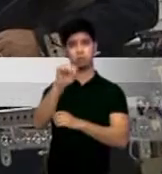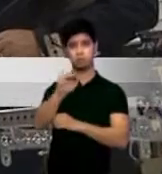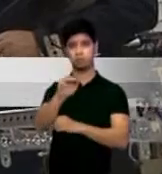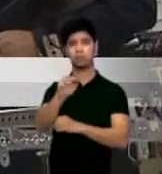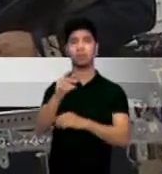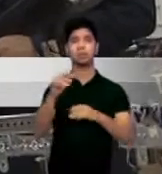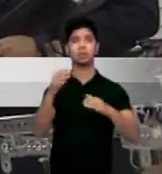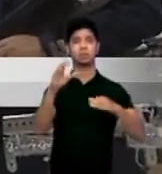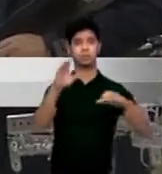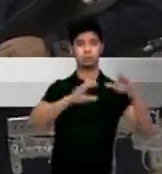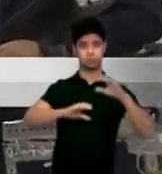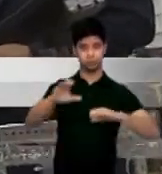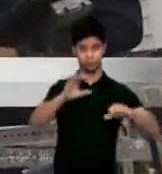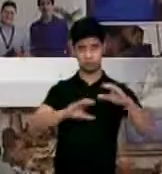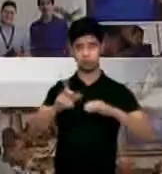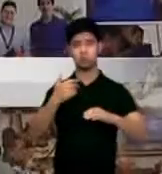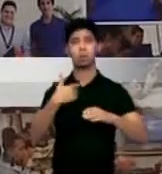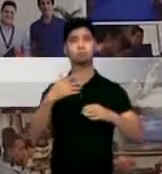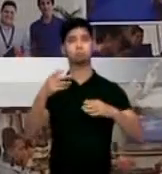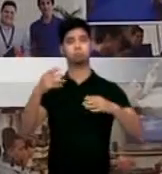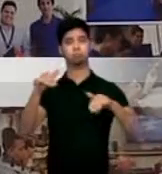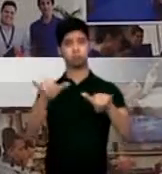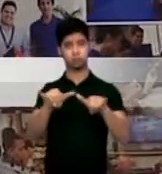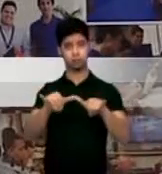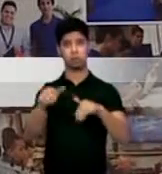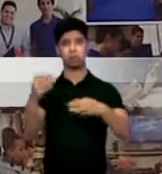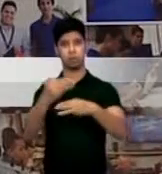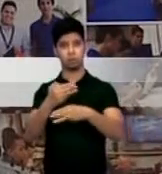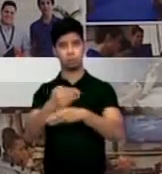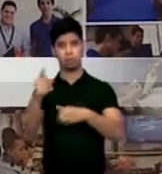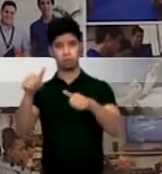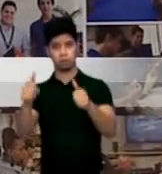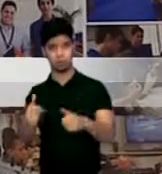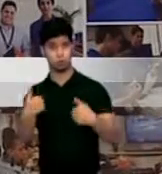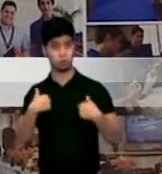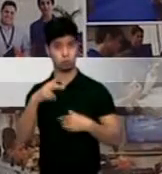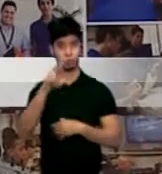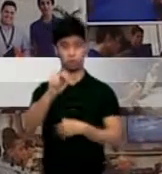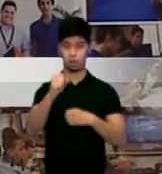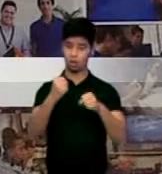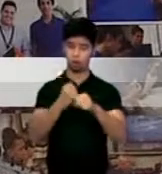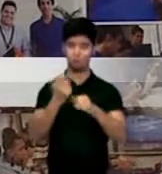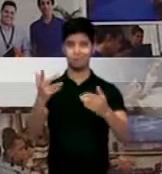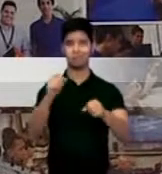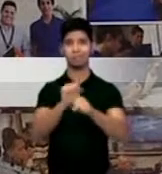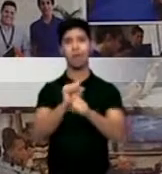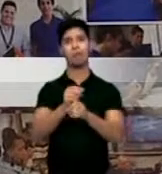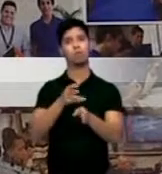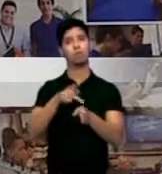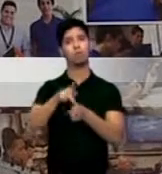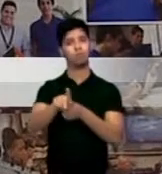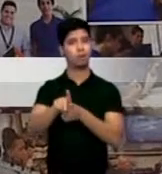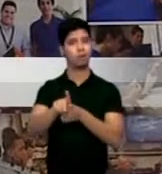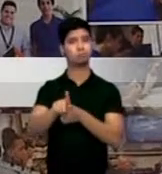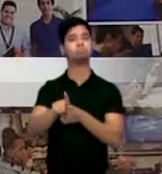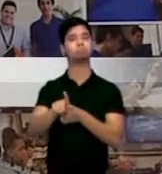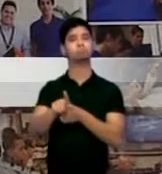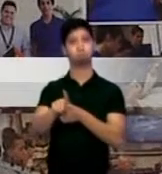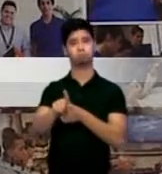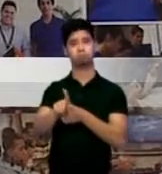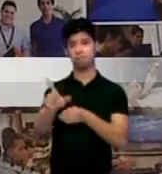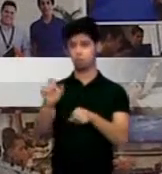ingeniería, matemáticas y arte. Tengo casi 30 años como profesional, trabajando